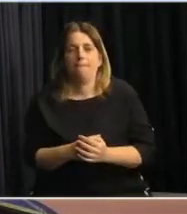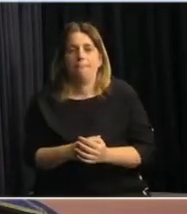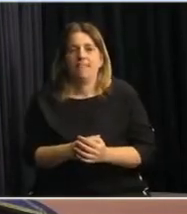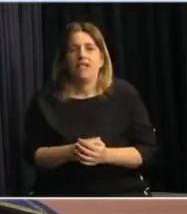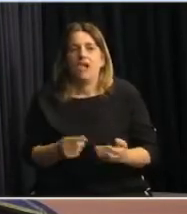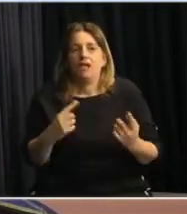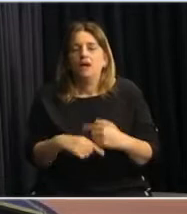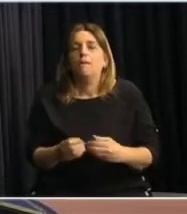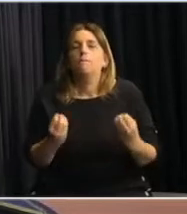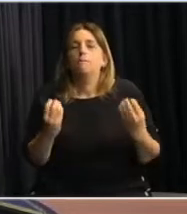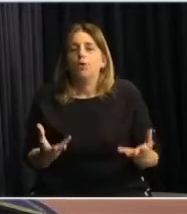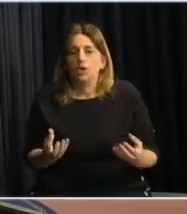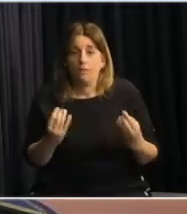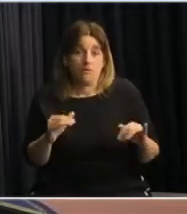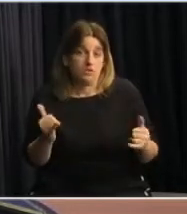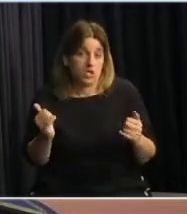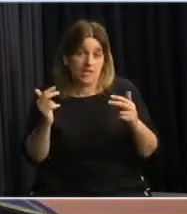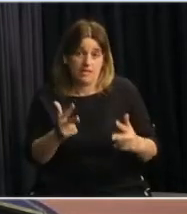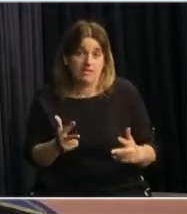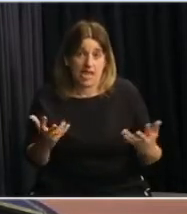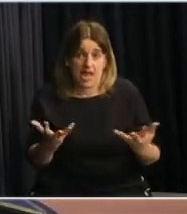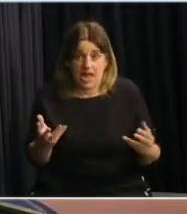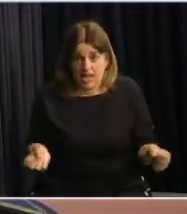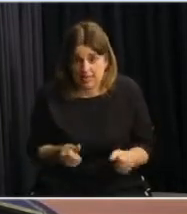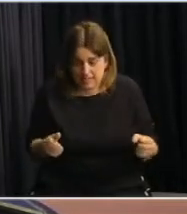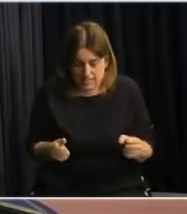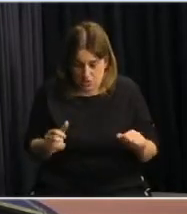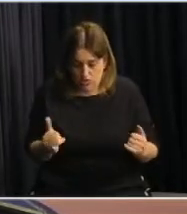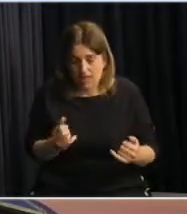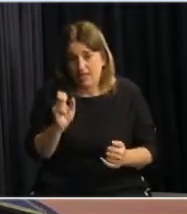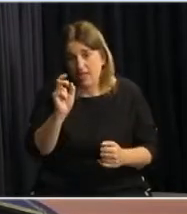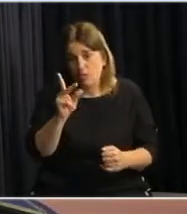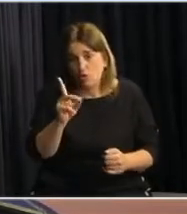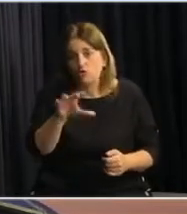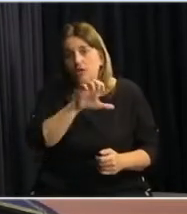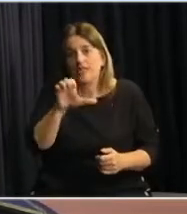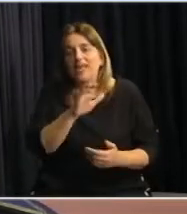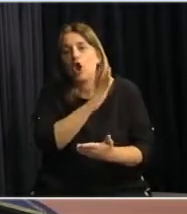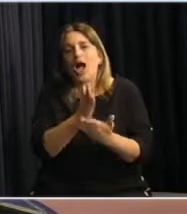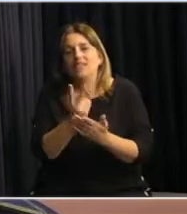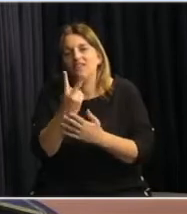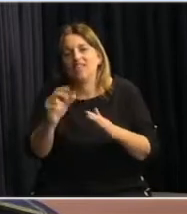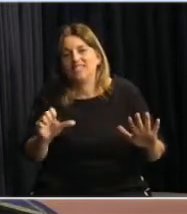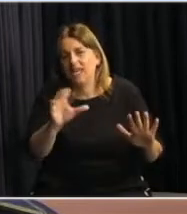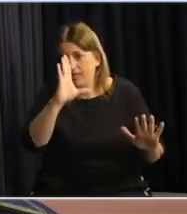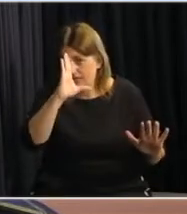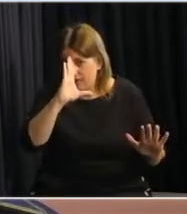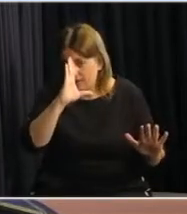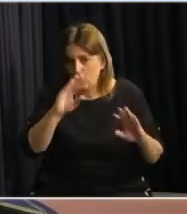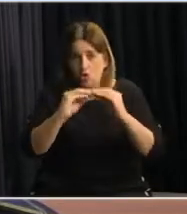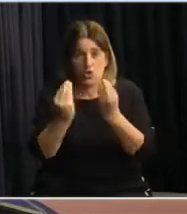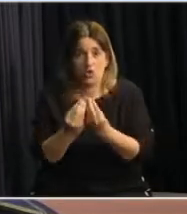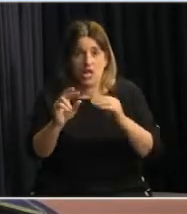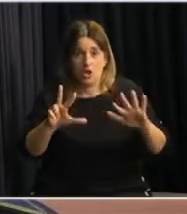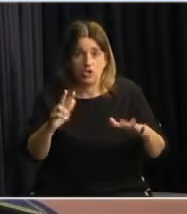En el marco de lo que se venía haciendo, desde el 12 de enero hasta el 26 de febrero, 85